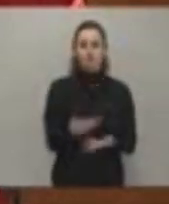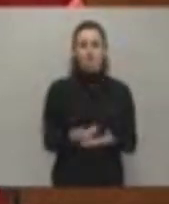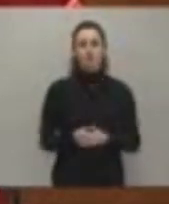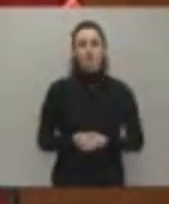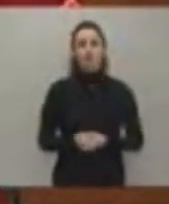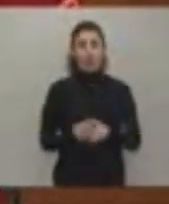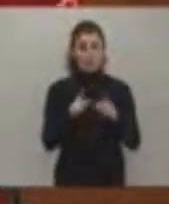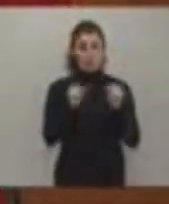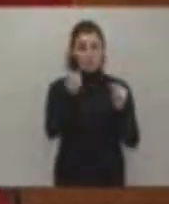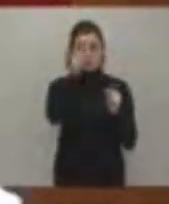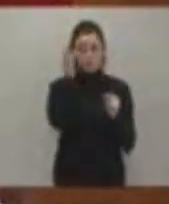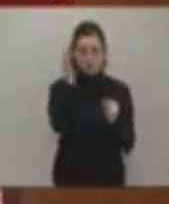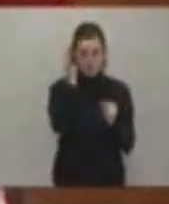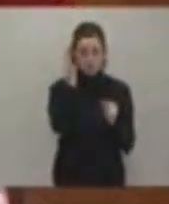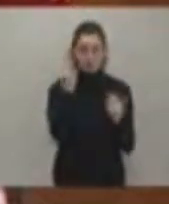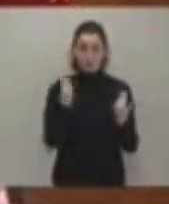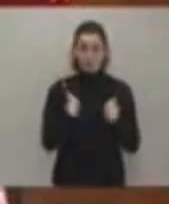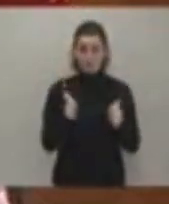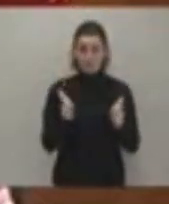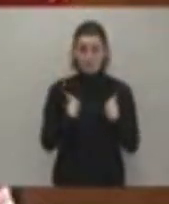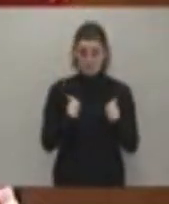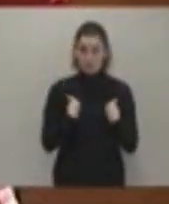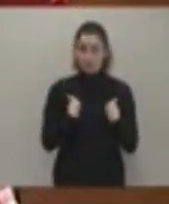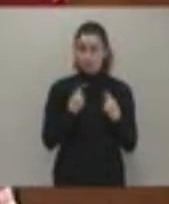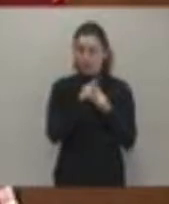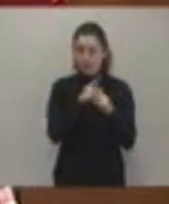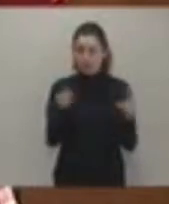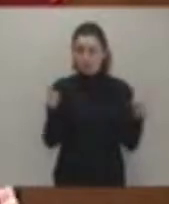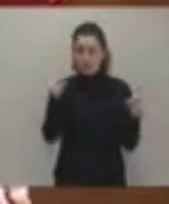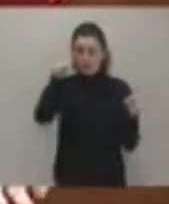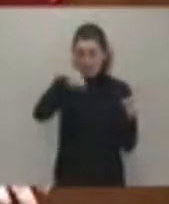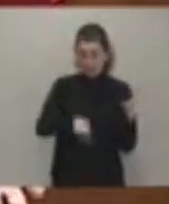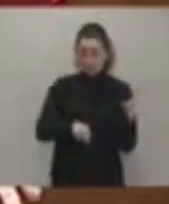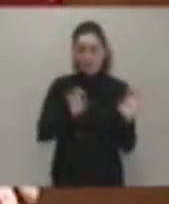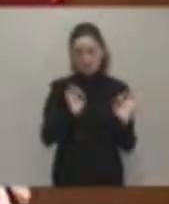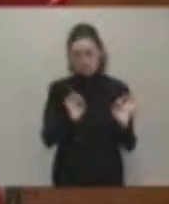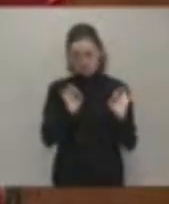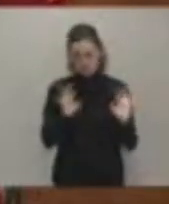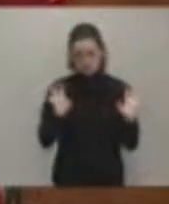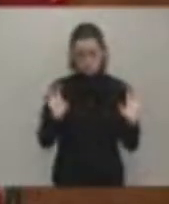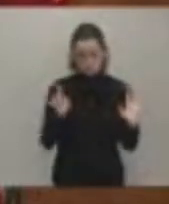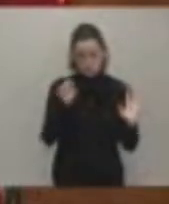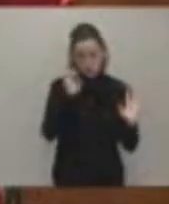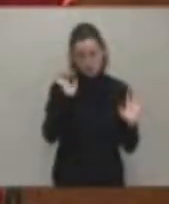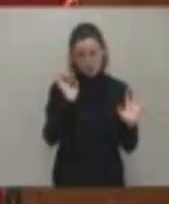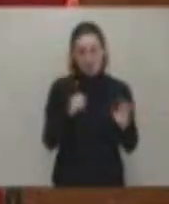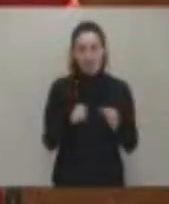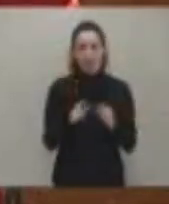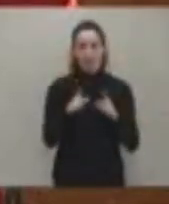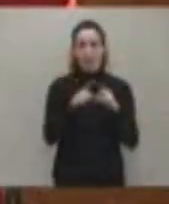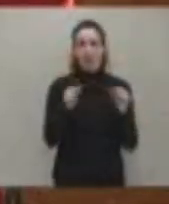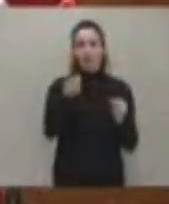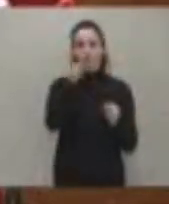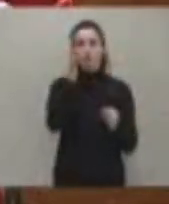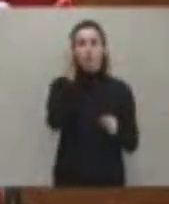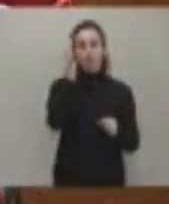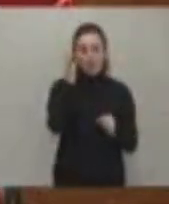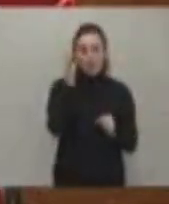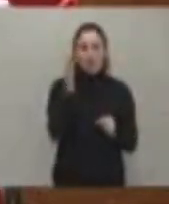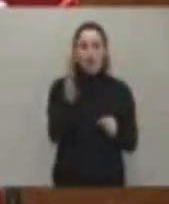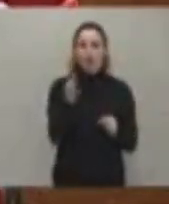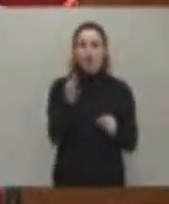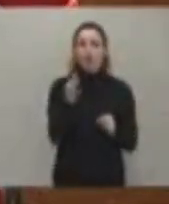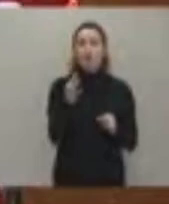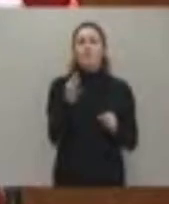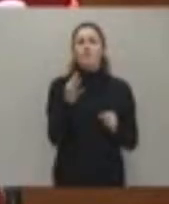Los asturianos, los que vivimos 365 días al año, se entiende, ¿los asturianos vivimos mejor